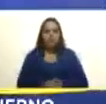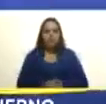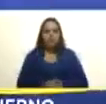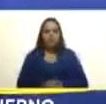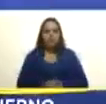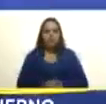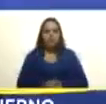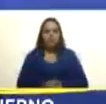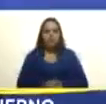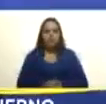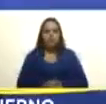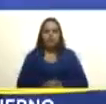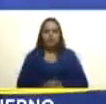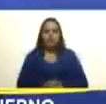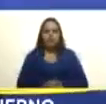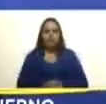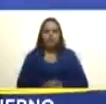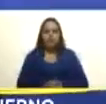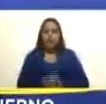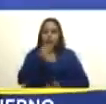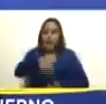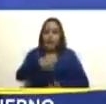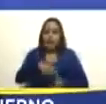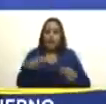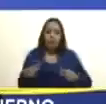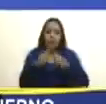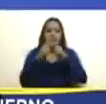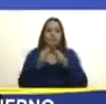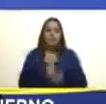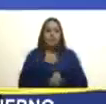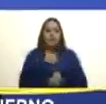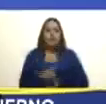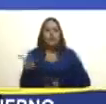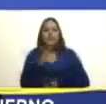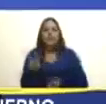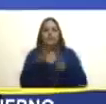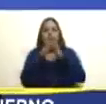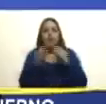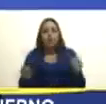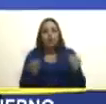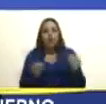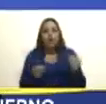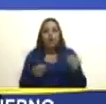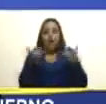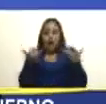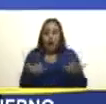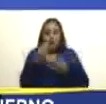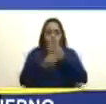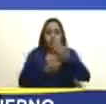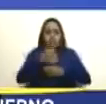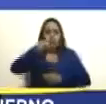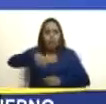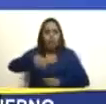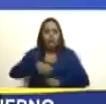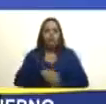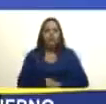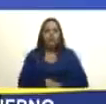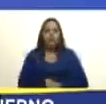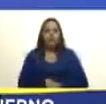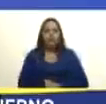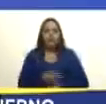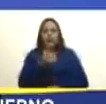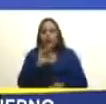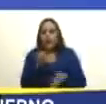de que con este encuentro de la Venezuela toda que está ocurriendo el día de hoy ya queda